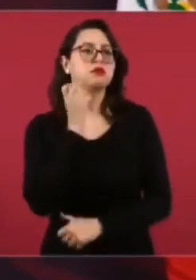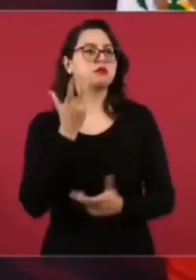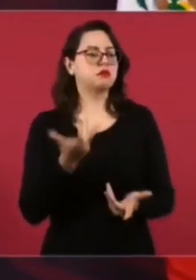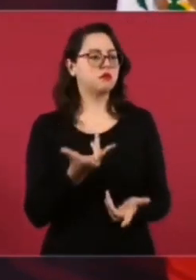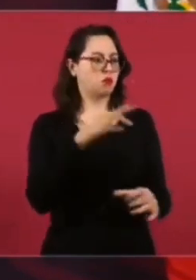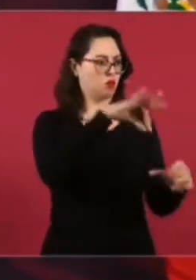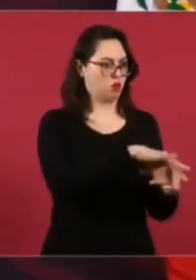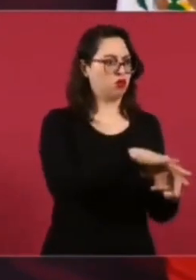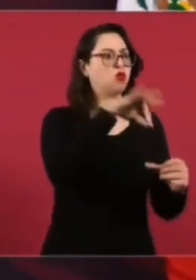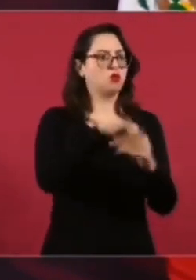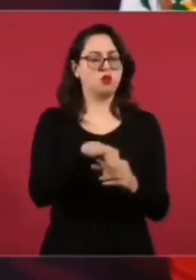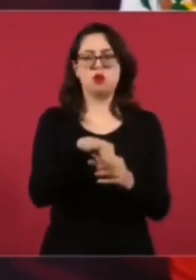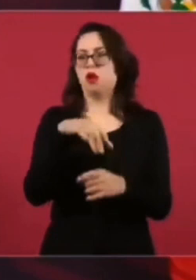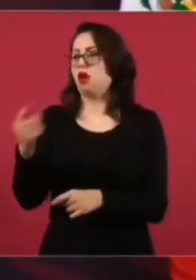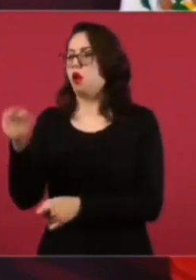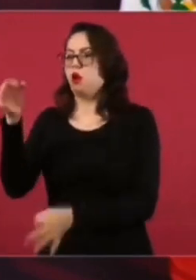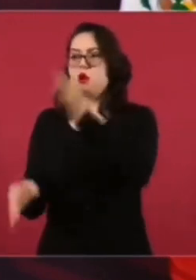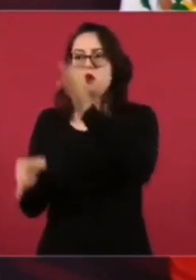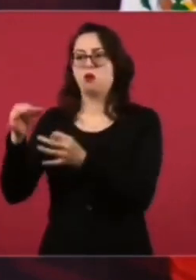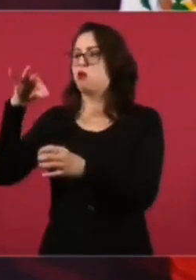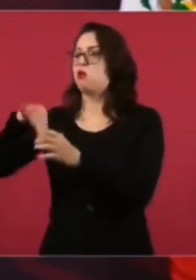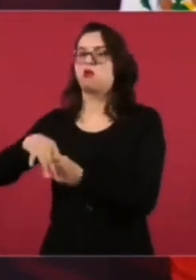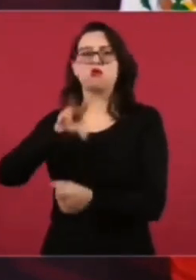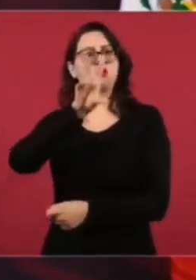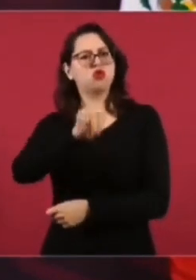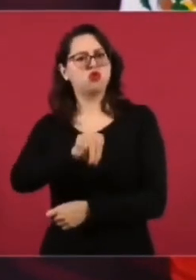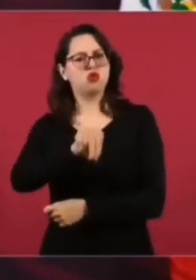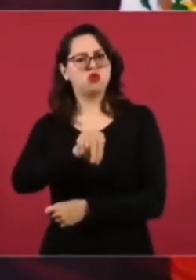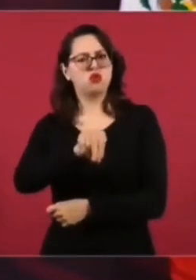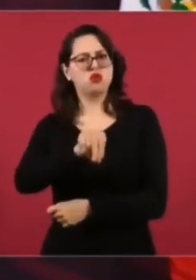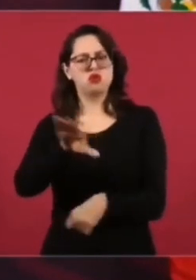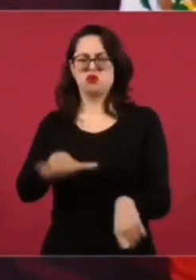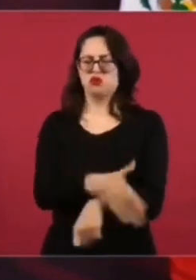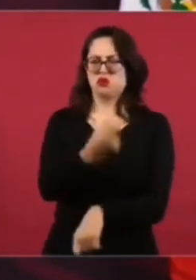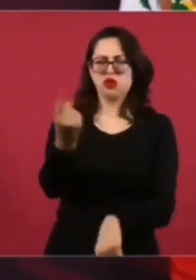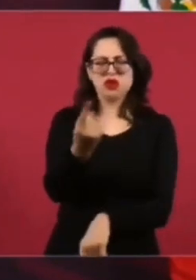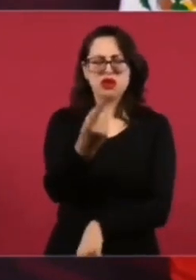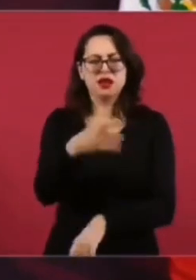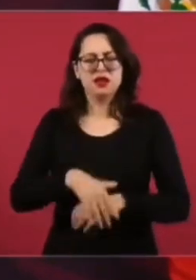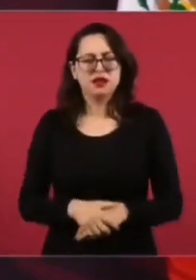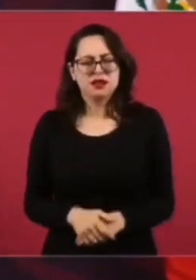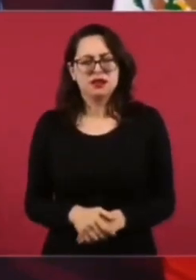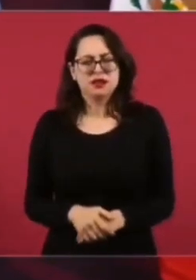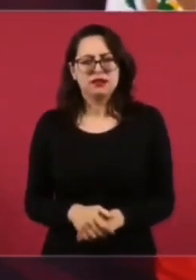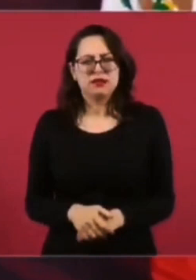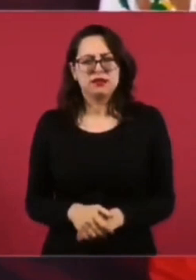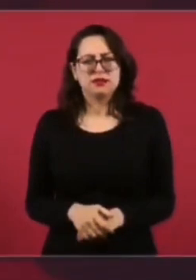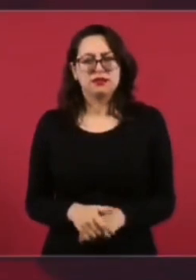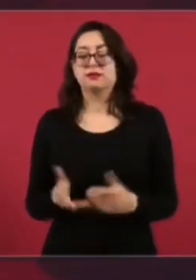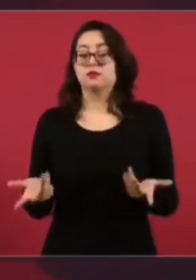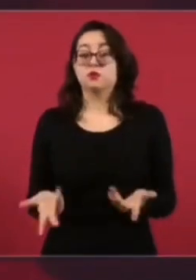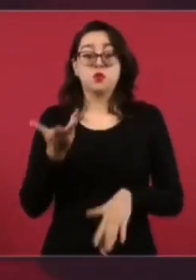No se elige de manera directa, no es el pueblo que los elige. Entonces, es muy